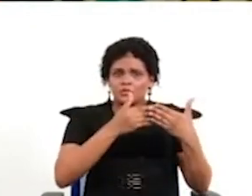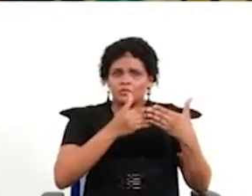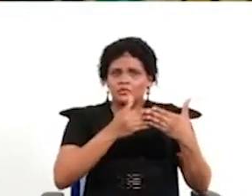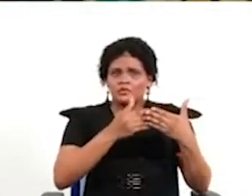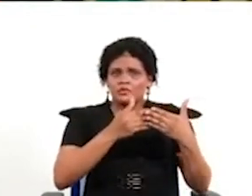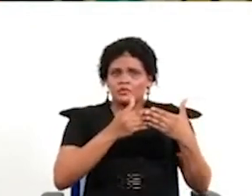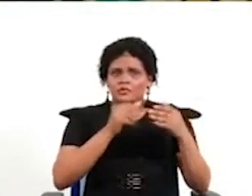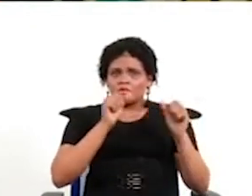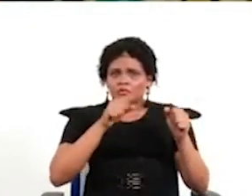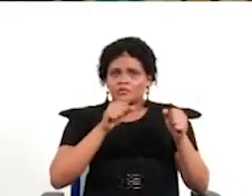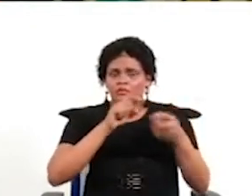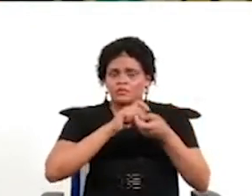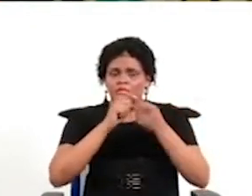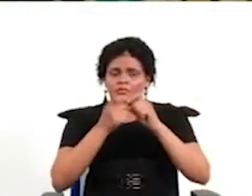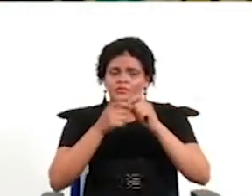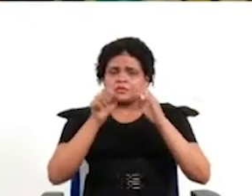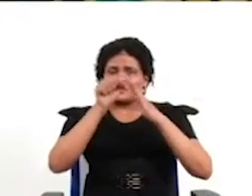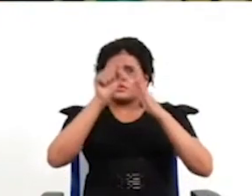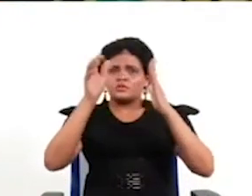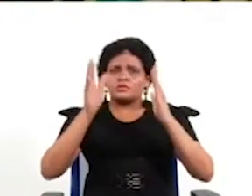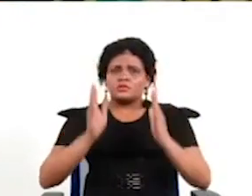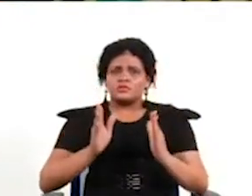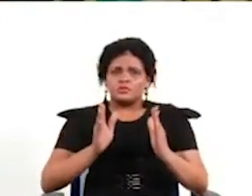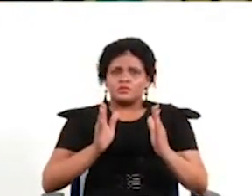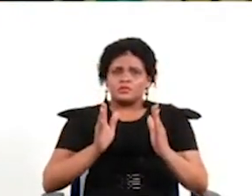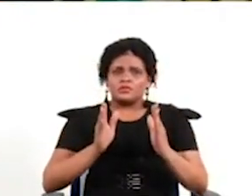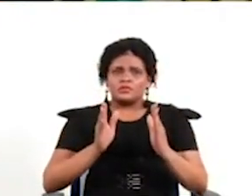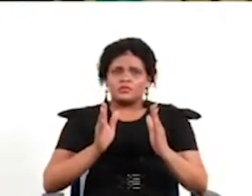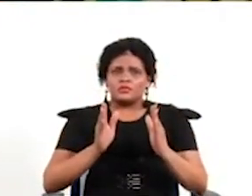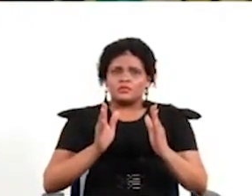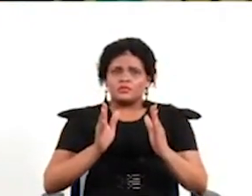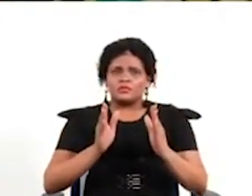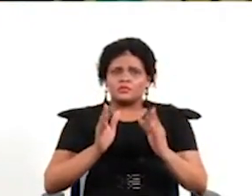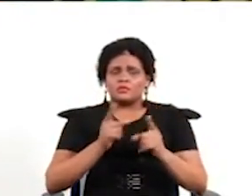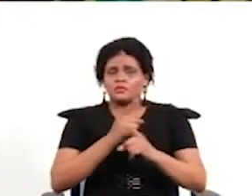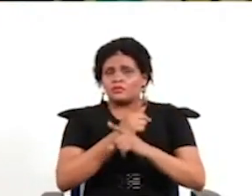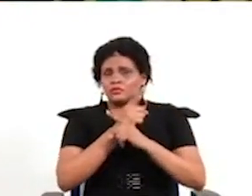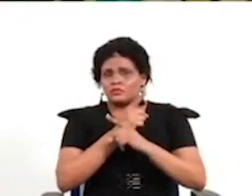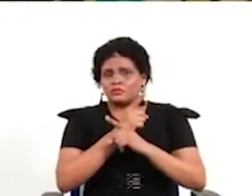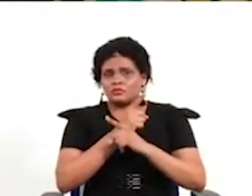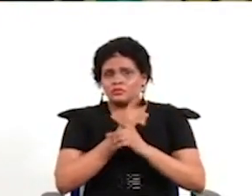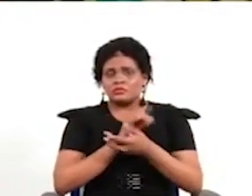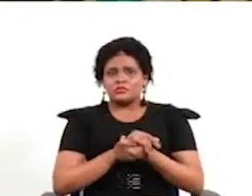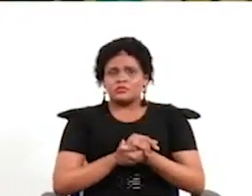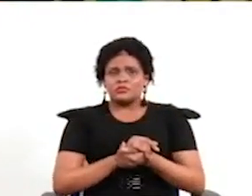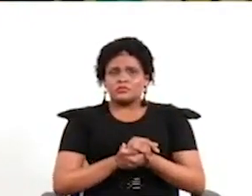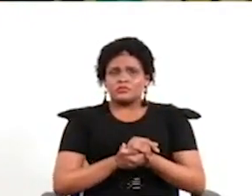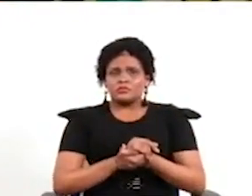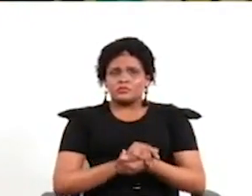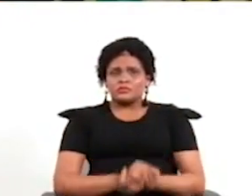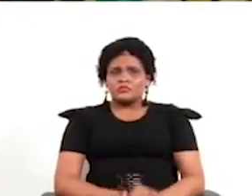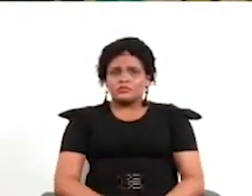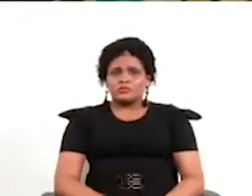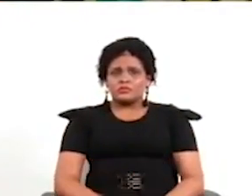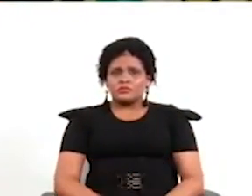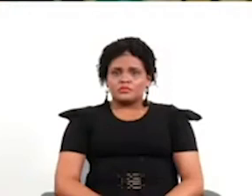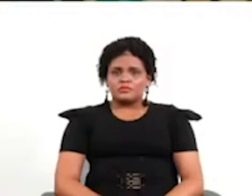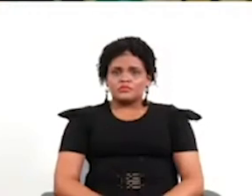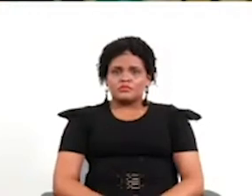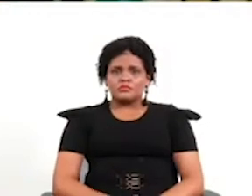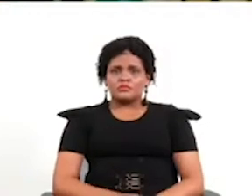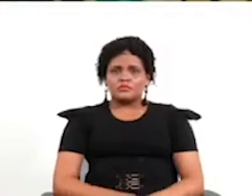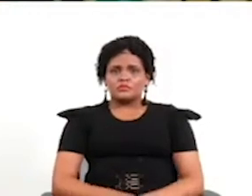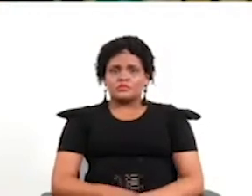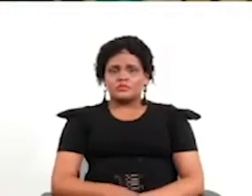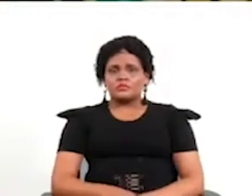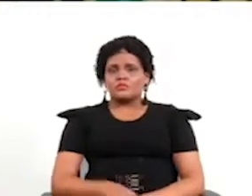contrapeso en el sistema una especie de válvula de seguridad frente a temas candentes y no va a ser un descalabro democrático